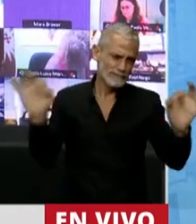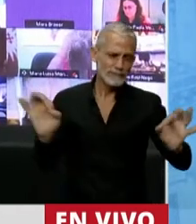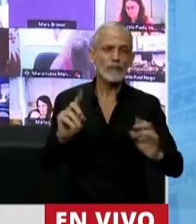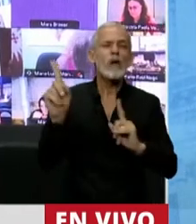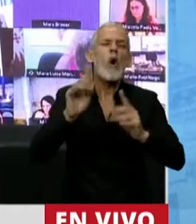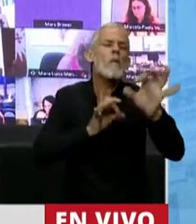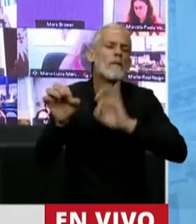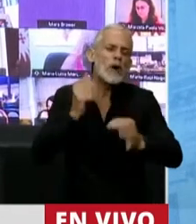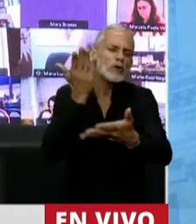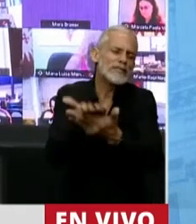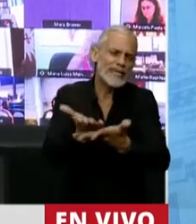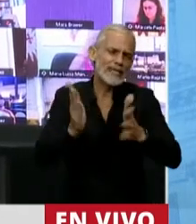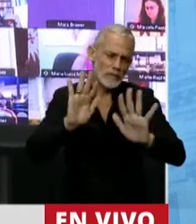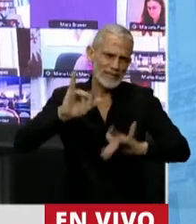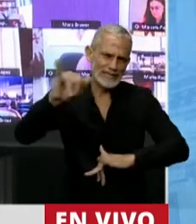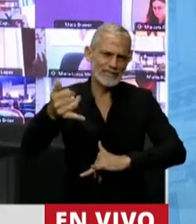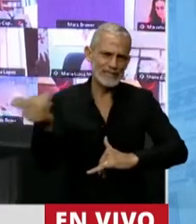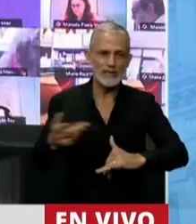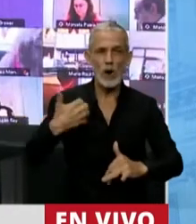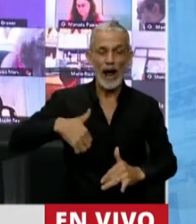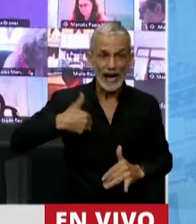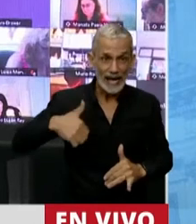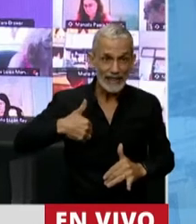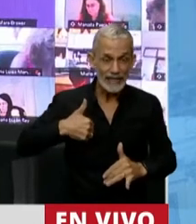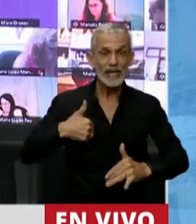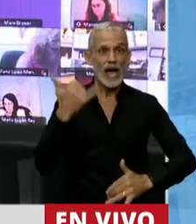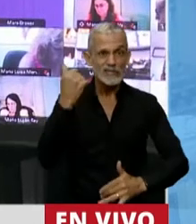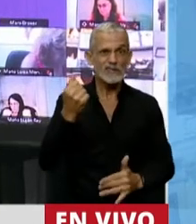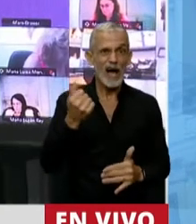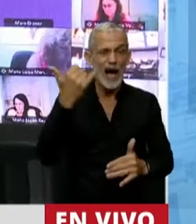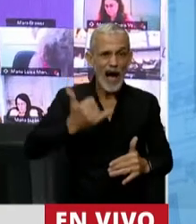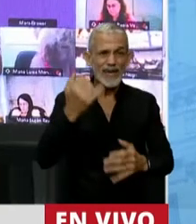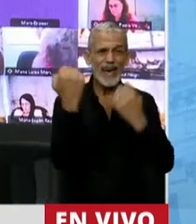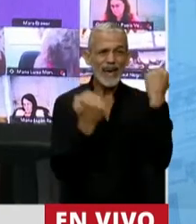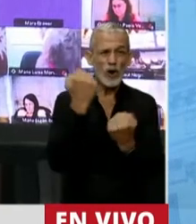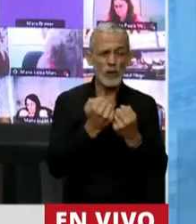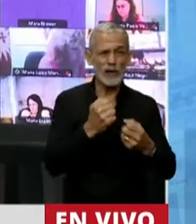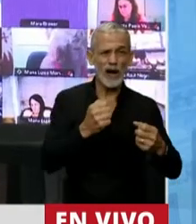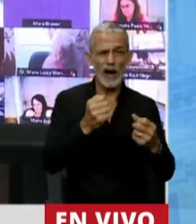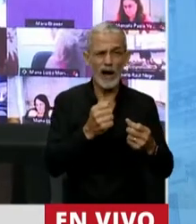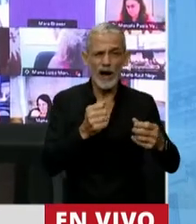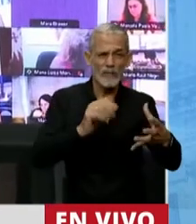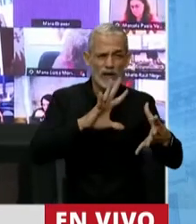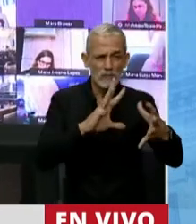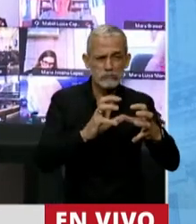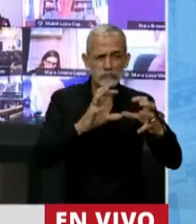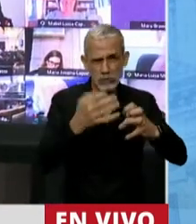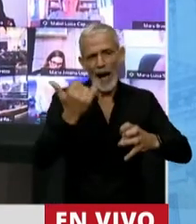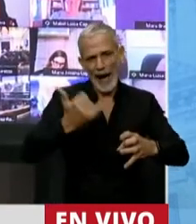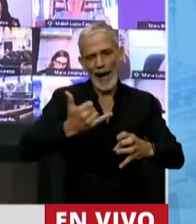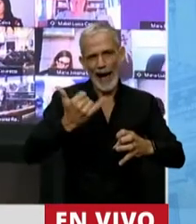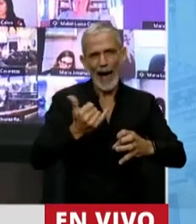de algunos proyectos en tal sentido. Argentina ya arrastra una economía frágil y disfuncional.